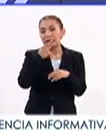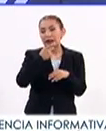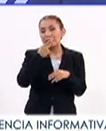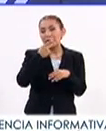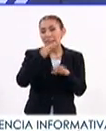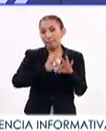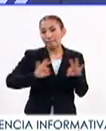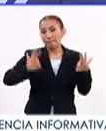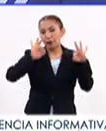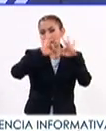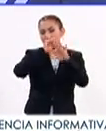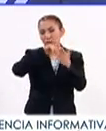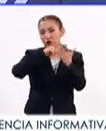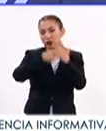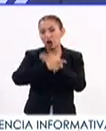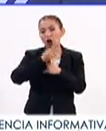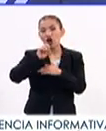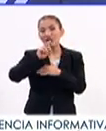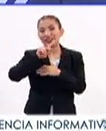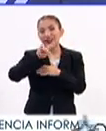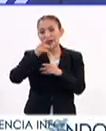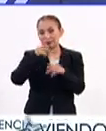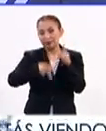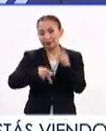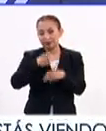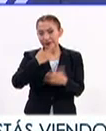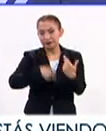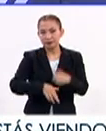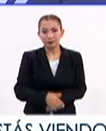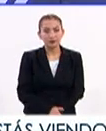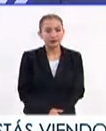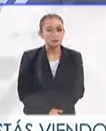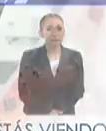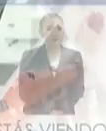este importante proyecto que llama Oriéntate. Una pausa, regresamos.